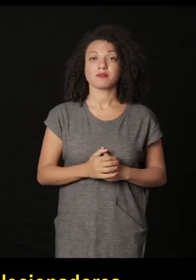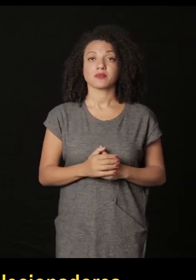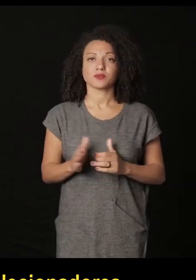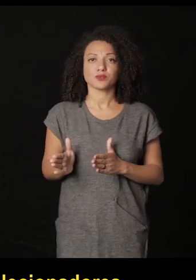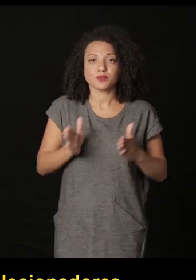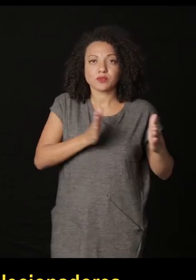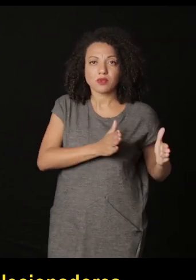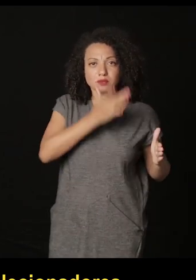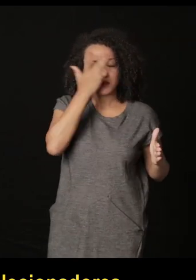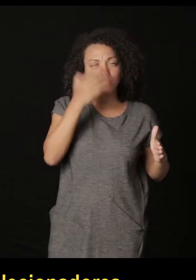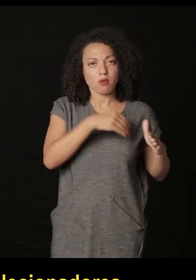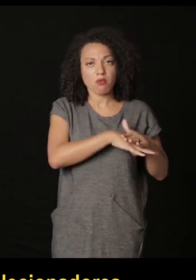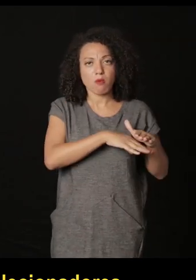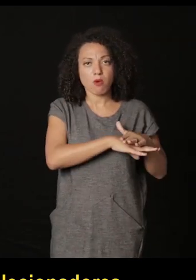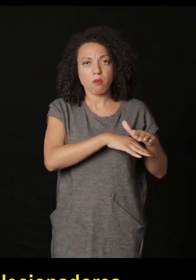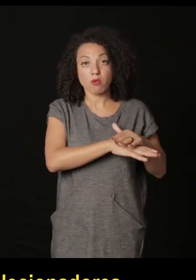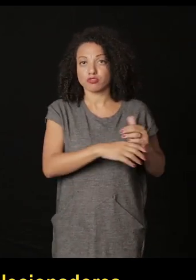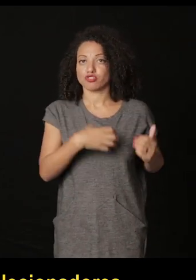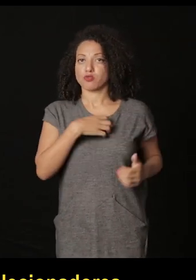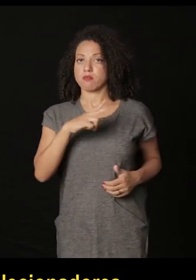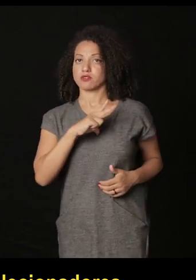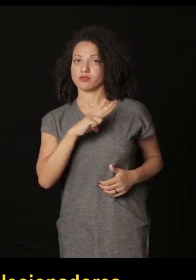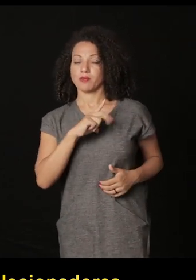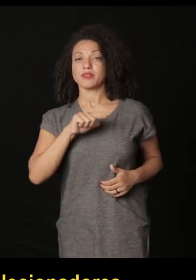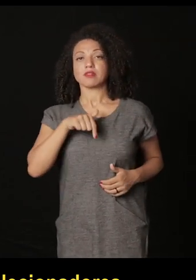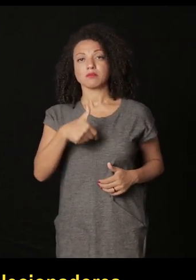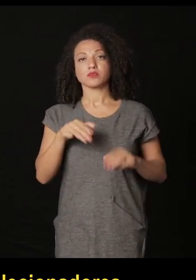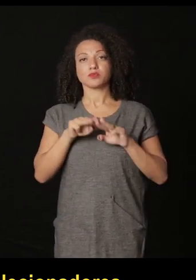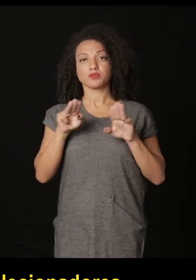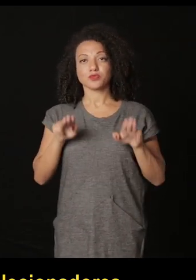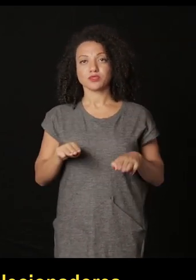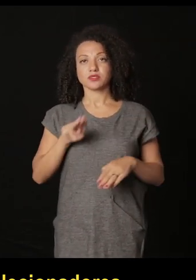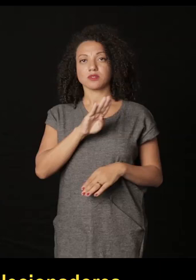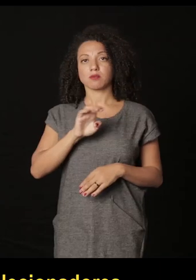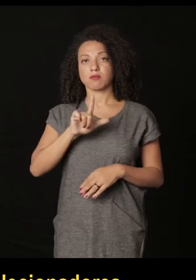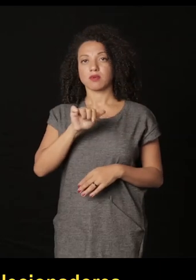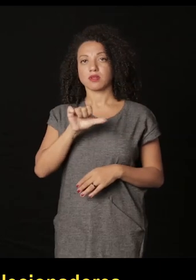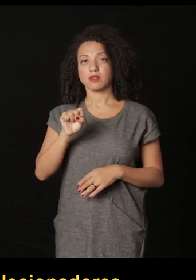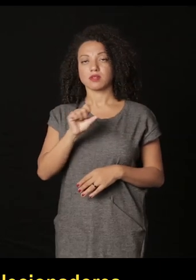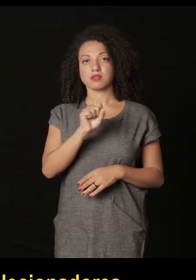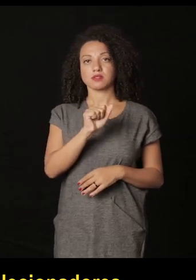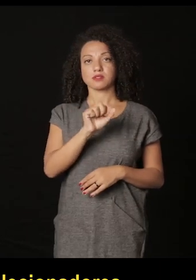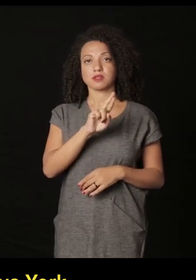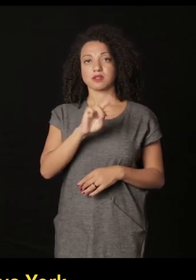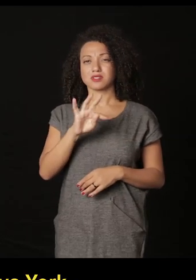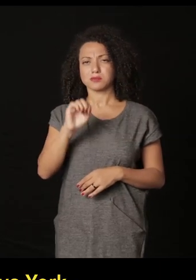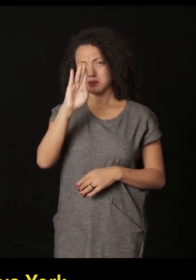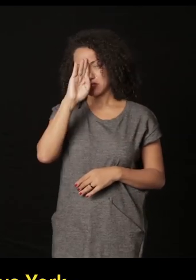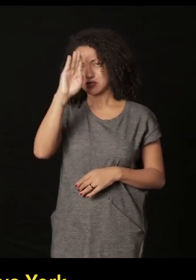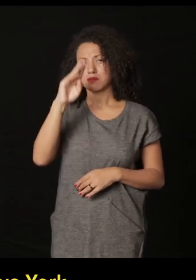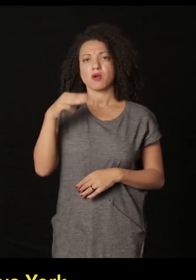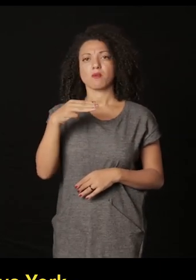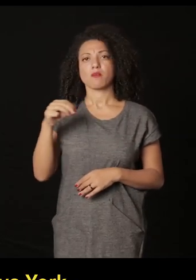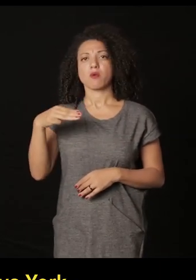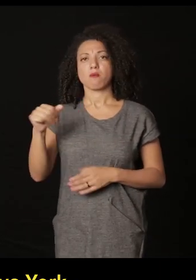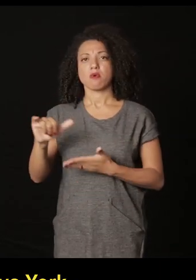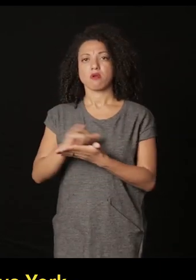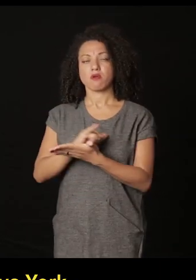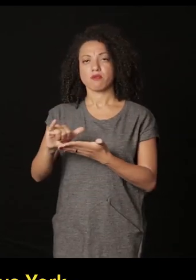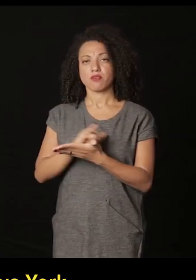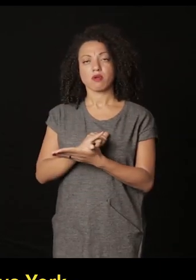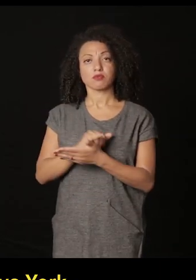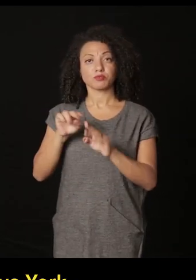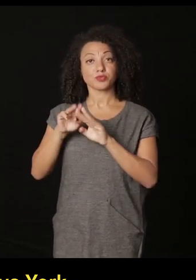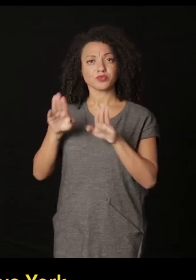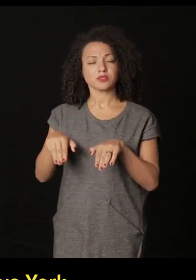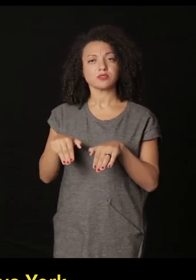parte coleccionistas privados y después museos de bellas artes especialmente el MoMA